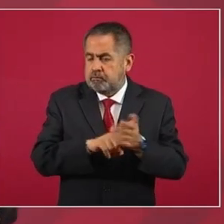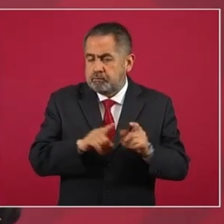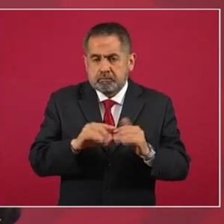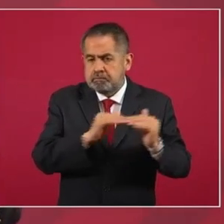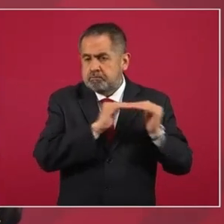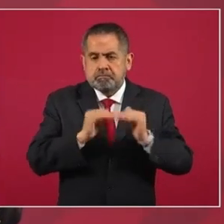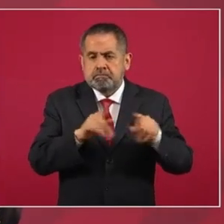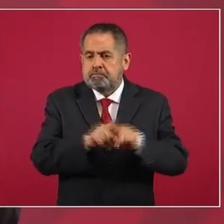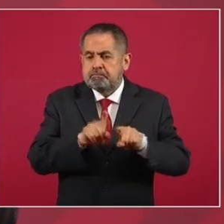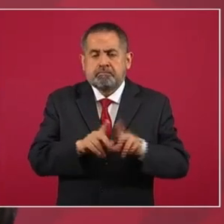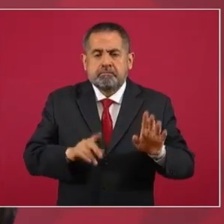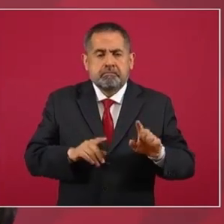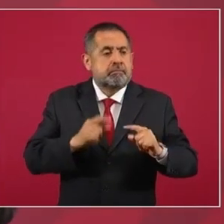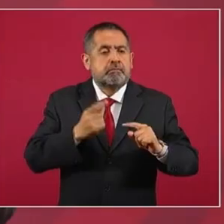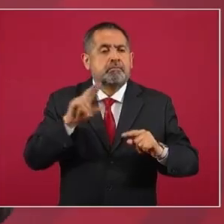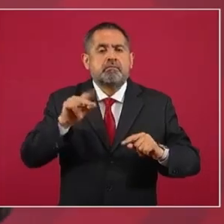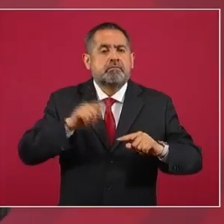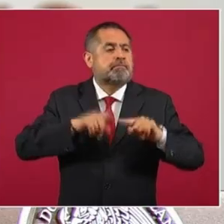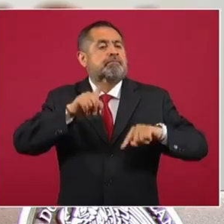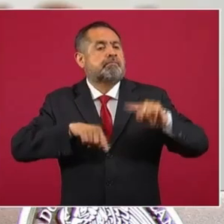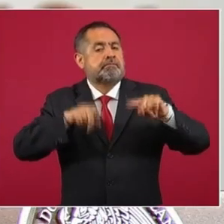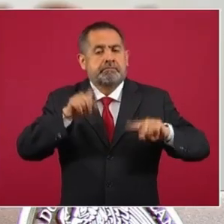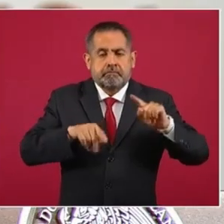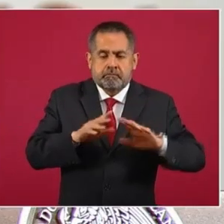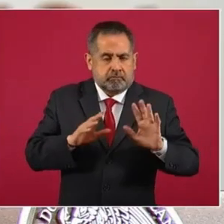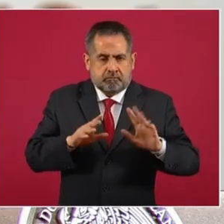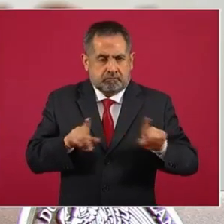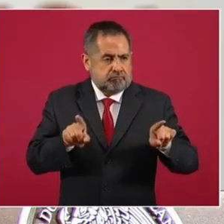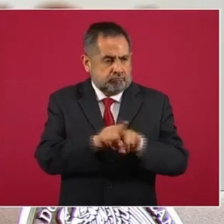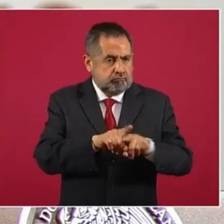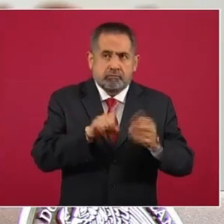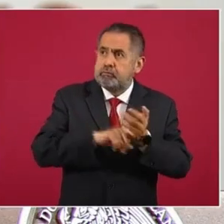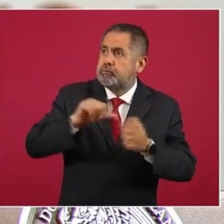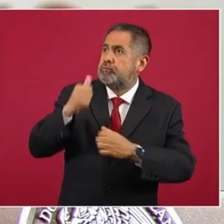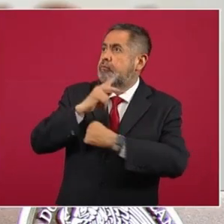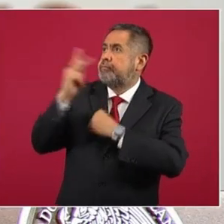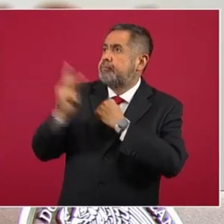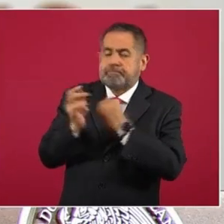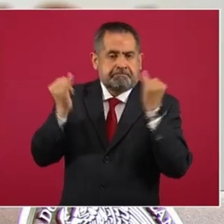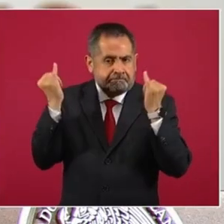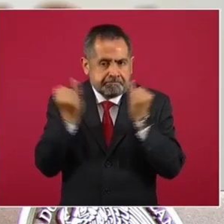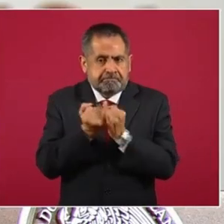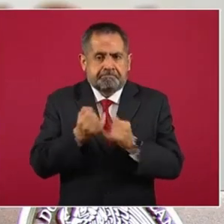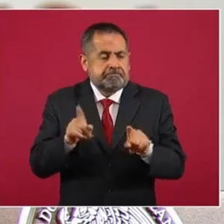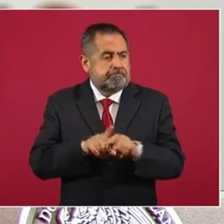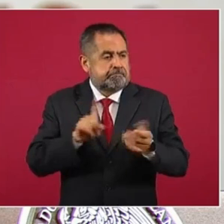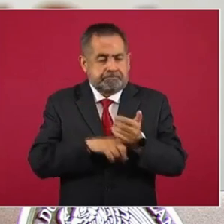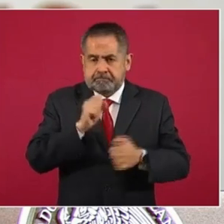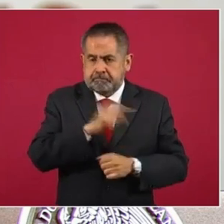se cobra en otros países, que no